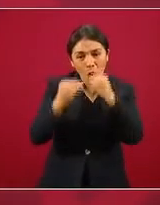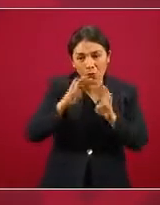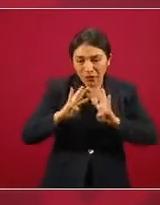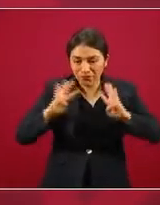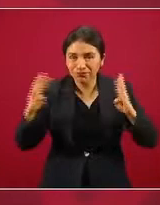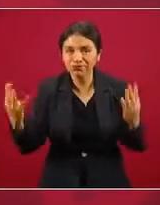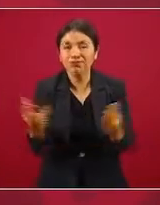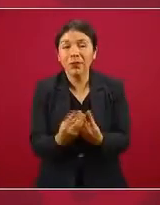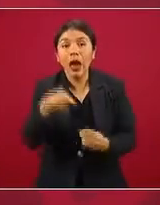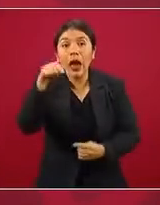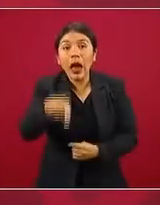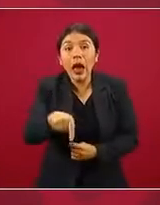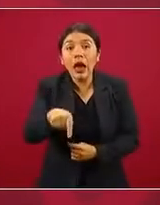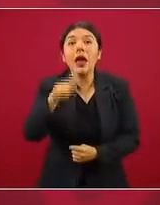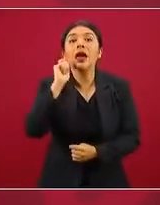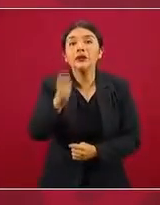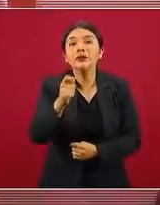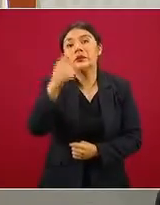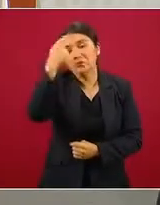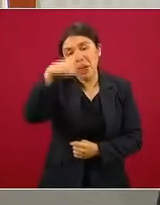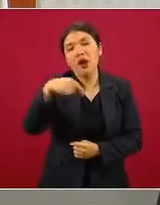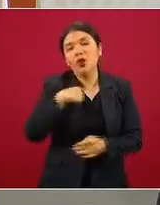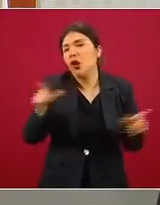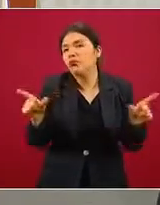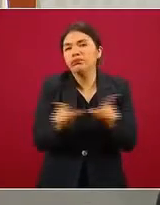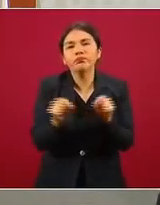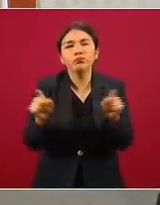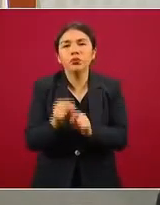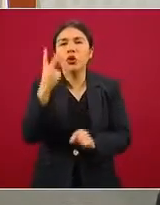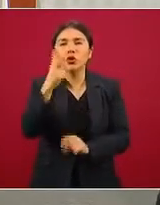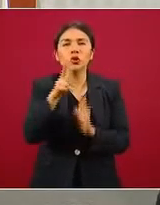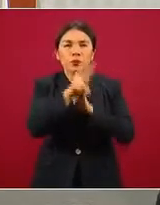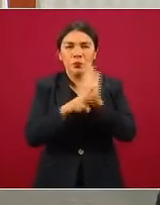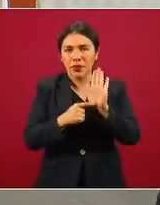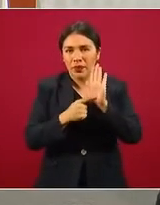es lo que exponemos en estos dos breves videos.